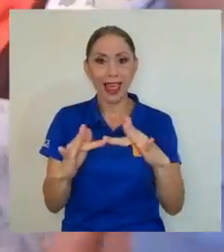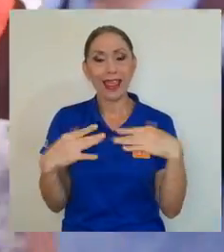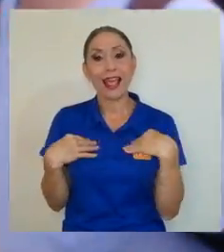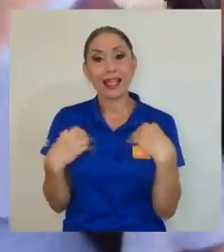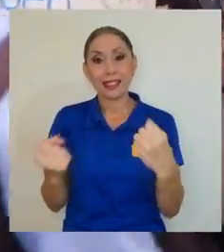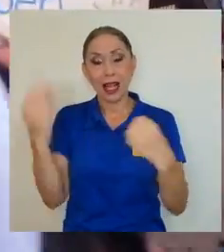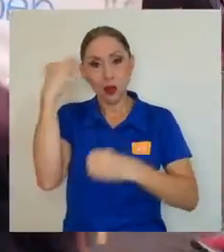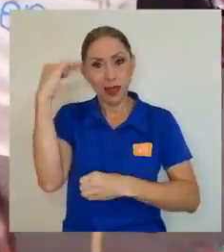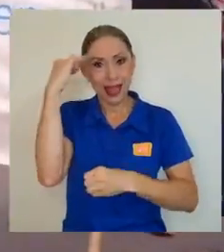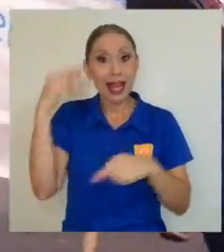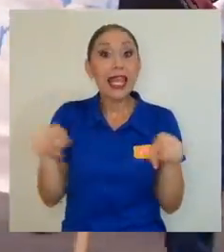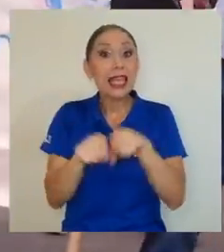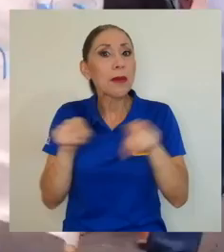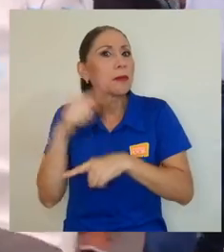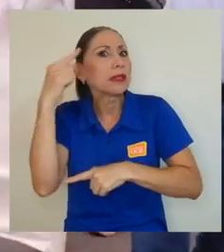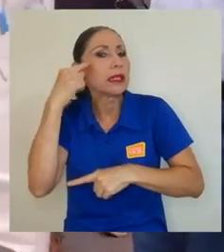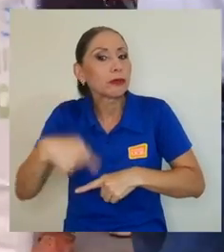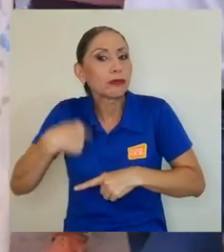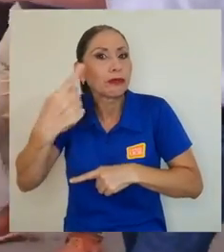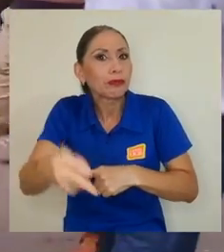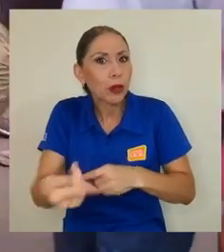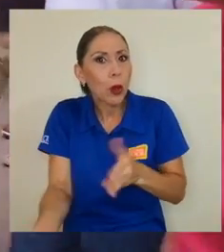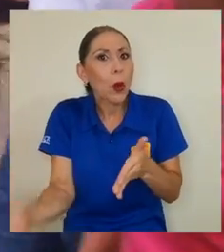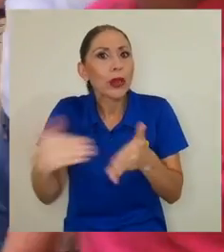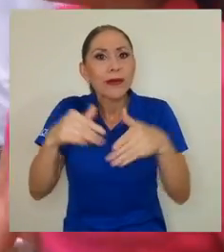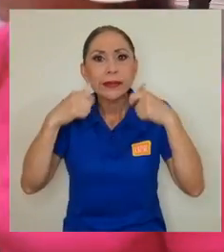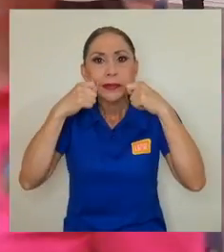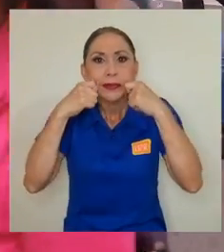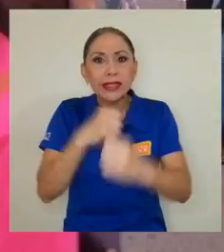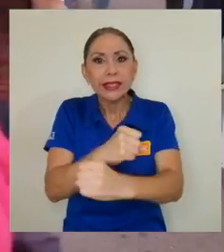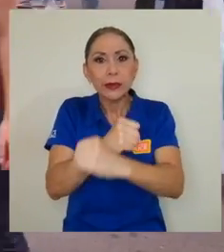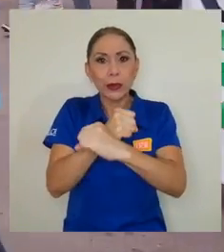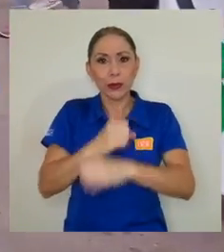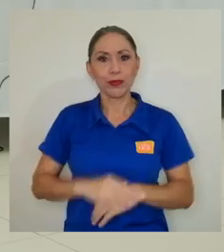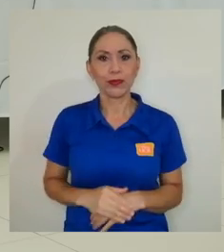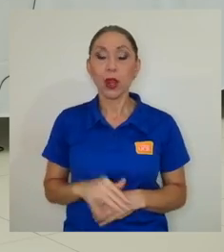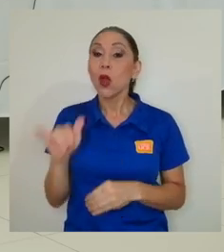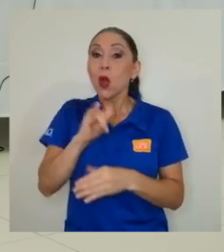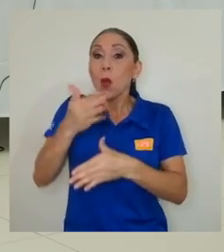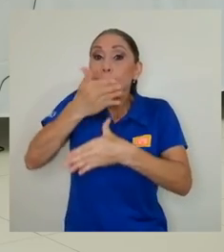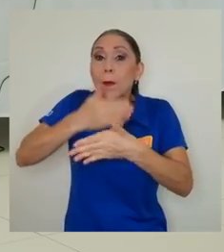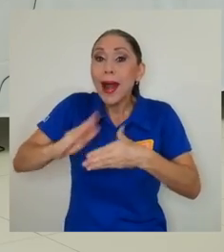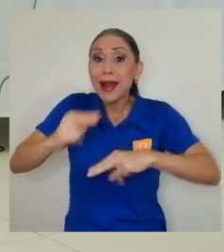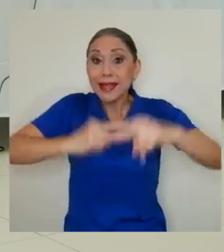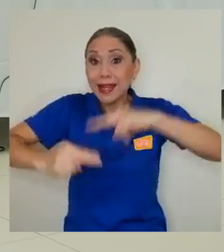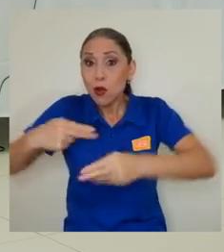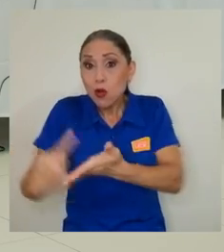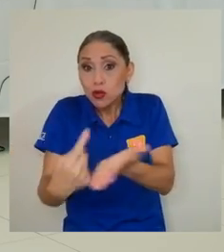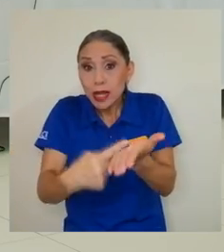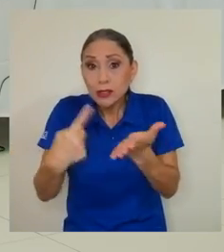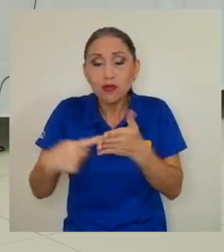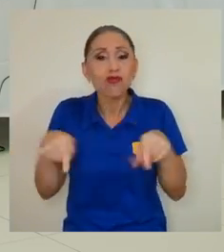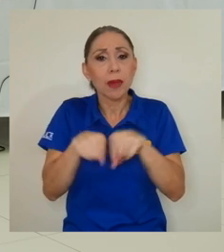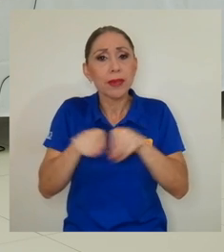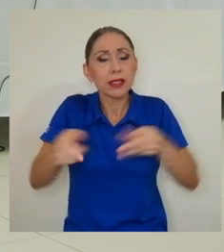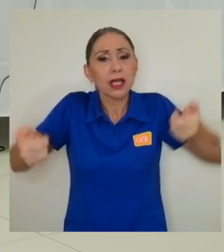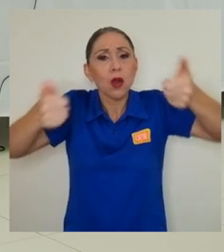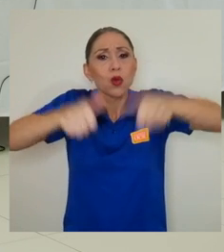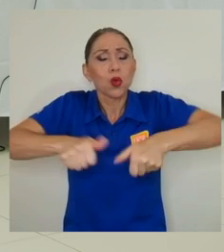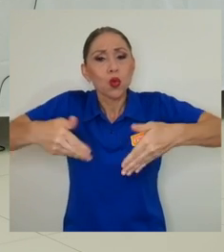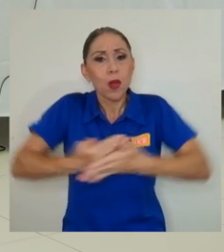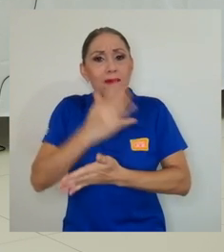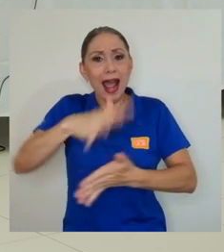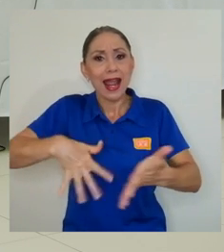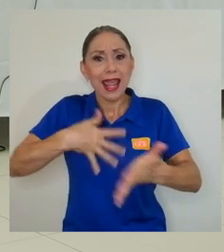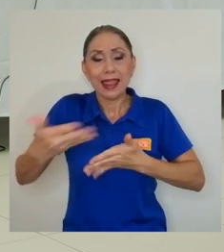las implicaciones de un regreso seguro a la presencialidad. Como parte de la negociación, también se acordó una nueva agenda